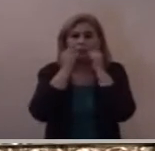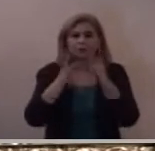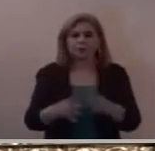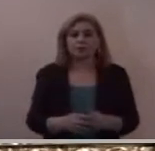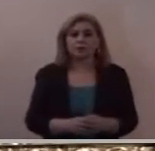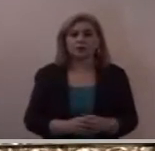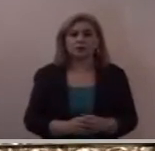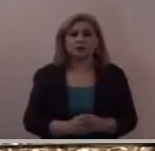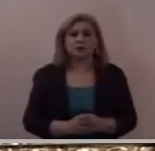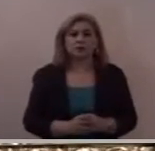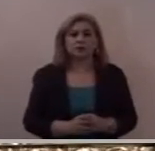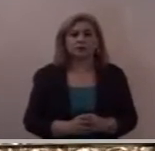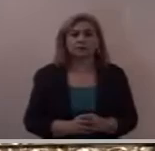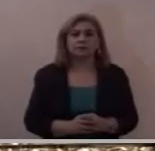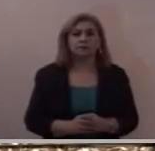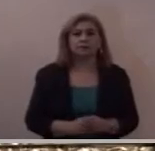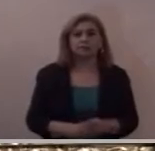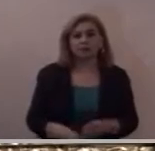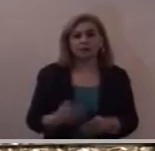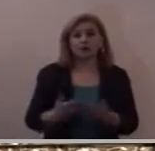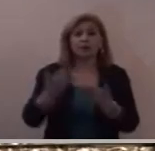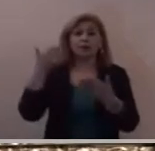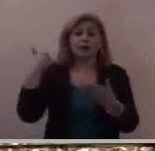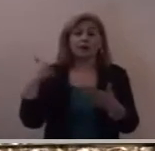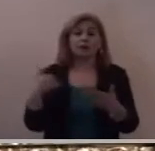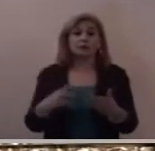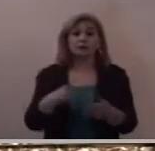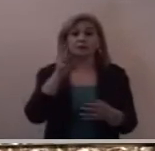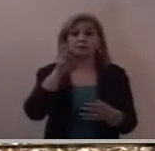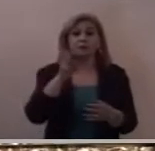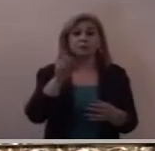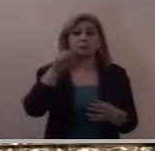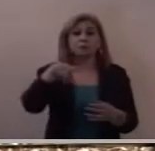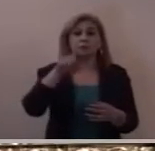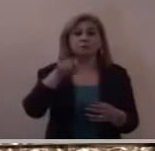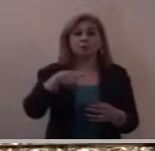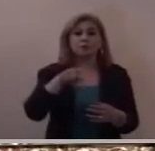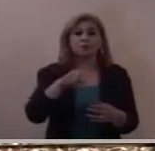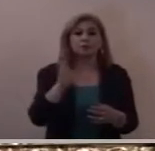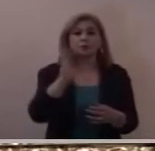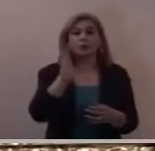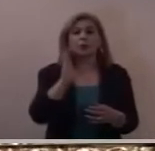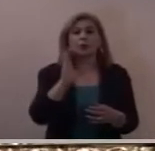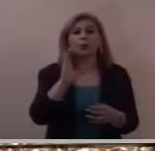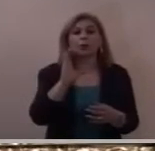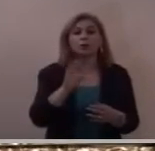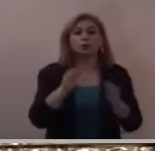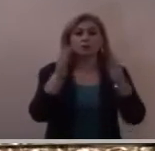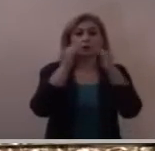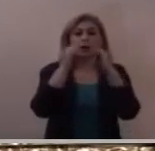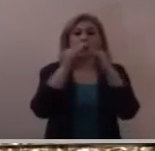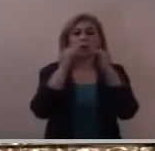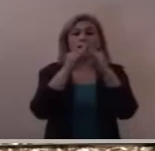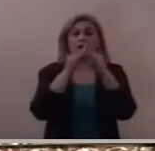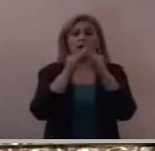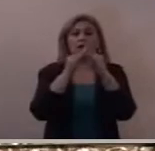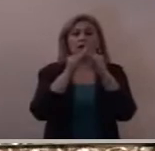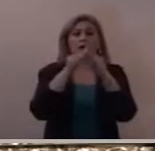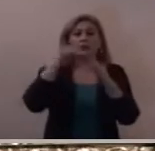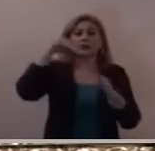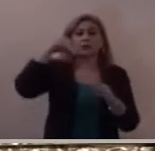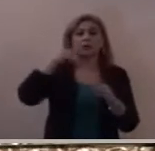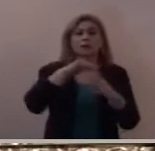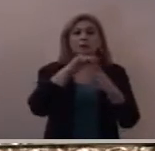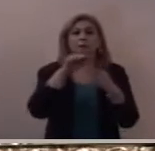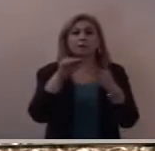lo había hecho en otras ocasiones cuando va a la casa de Mateo y